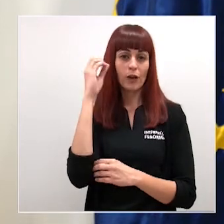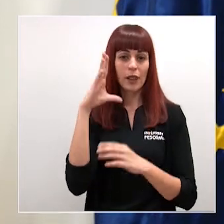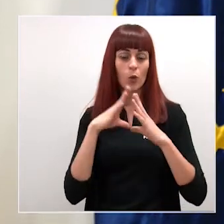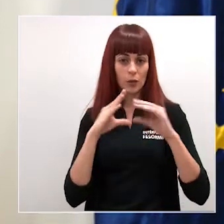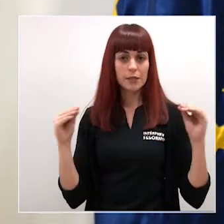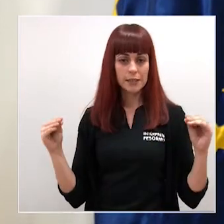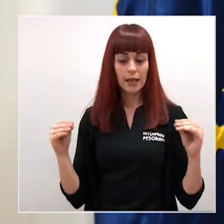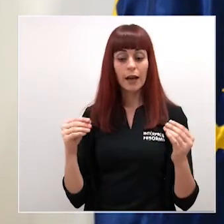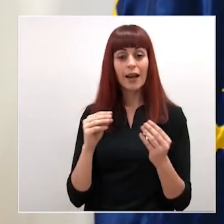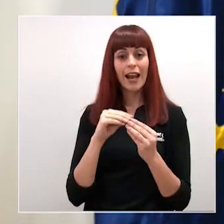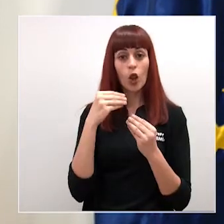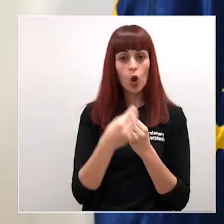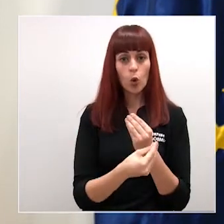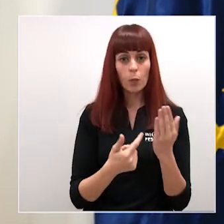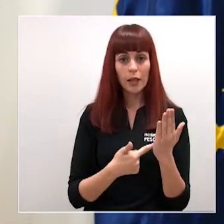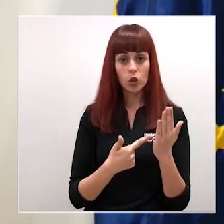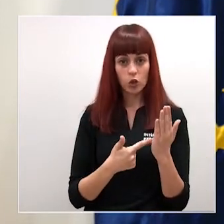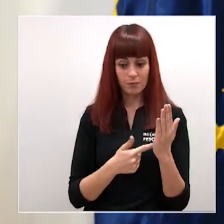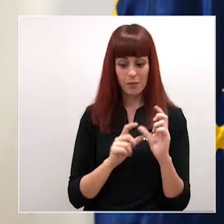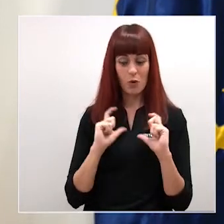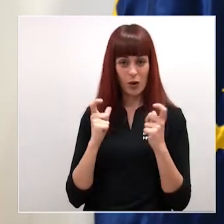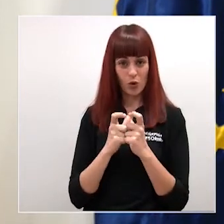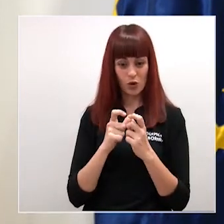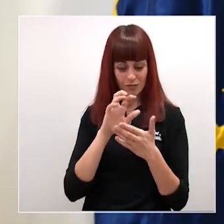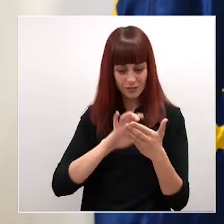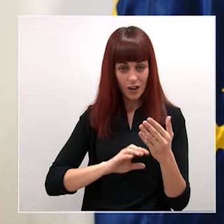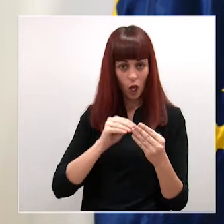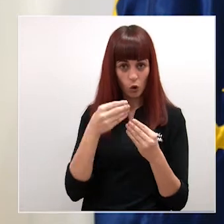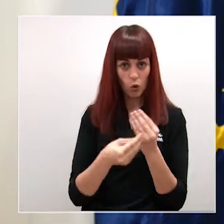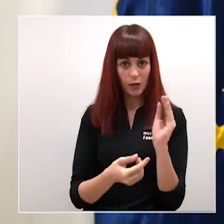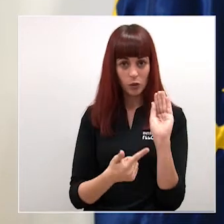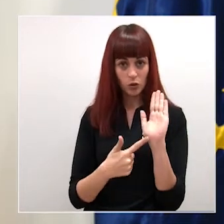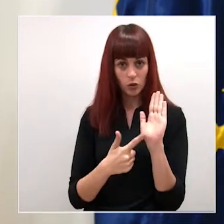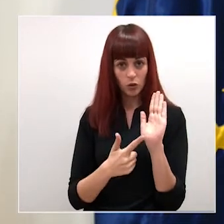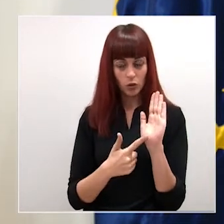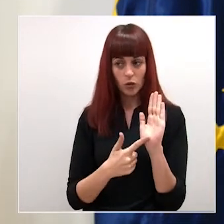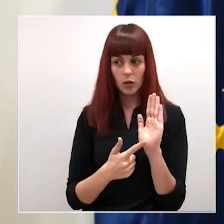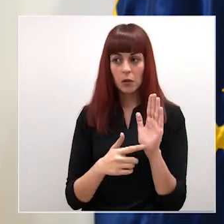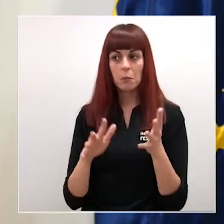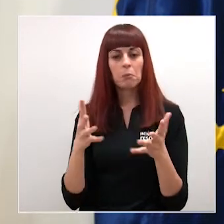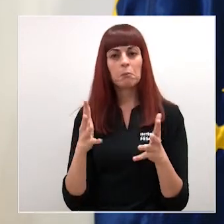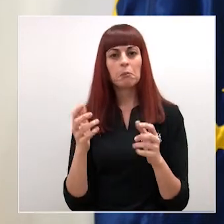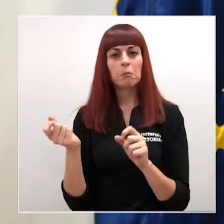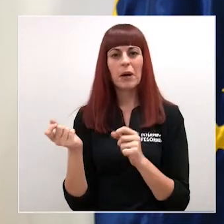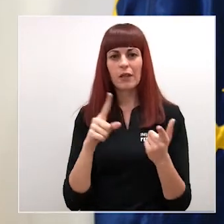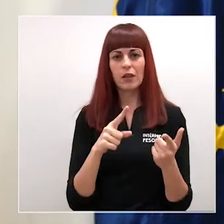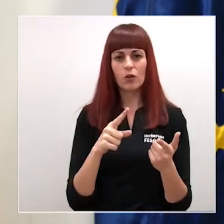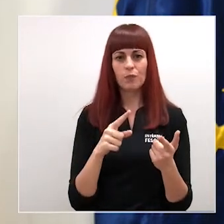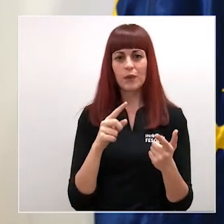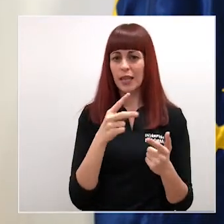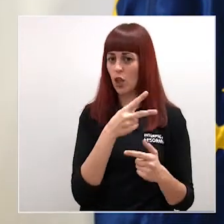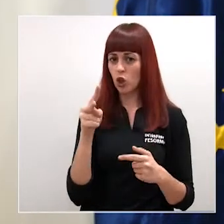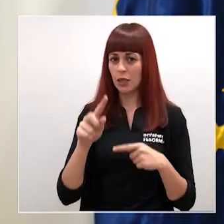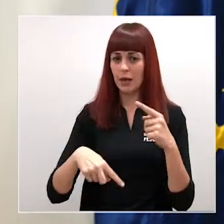por ello el documento que emanó de esta reunión es prácticamente igual al que ha emanado dos semanas después desde el